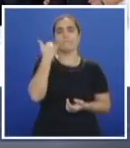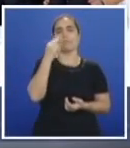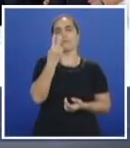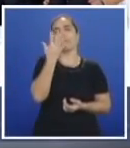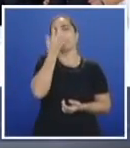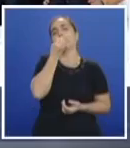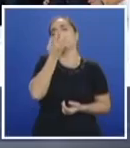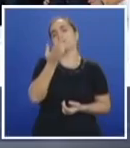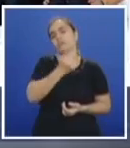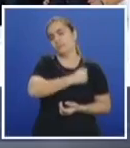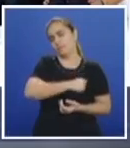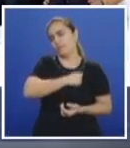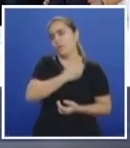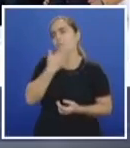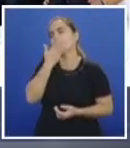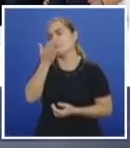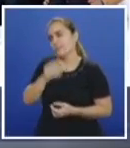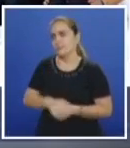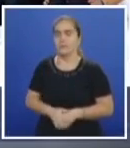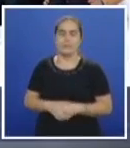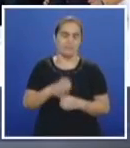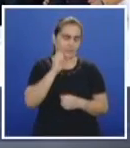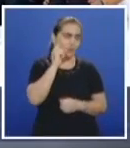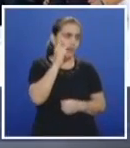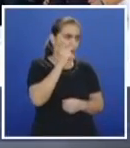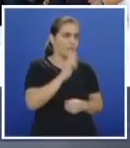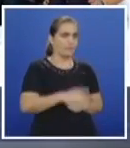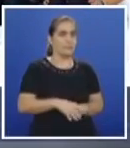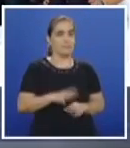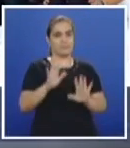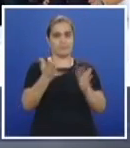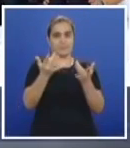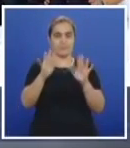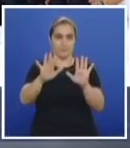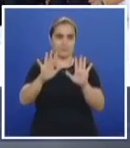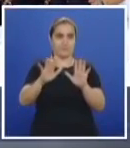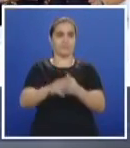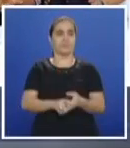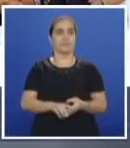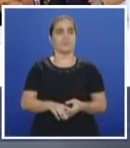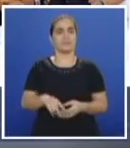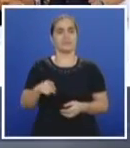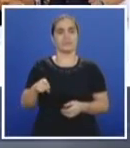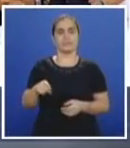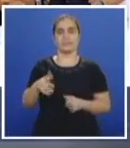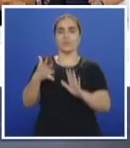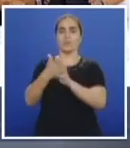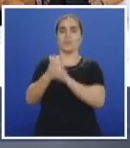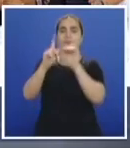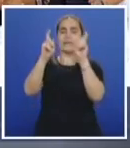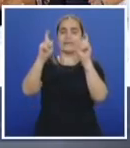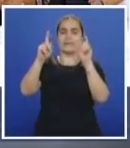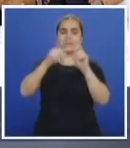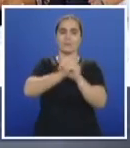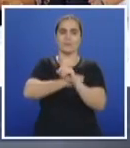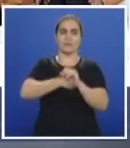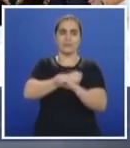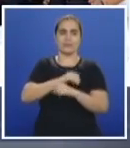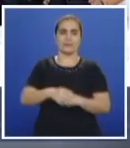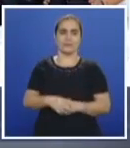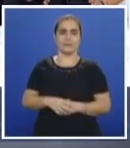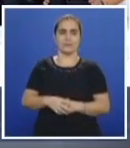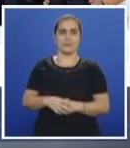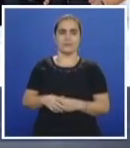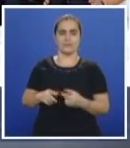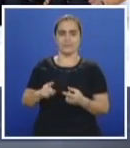favor, señor secretario. Hágame el favor. Yo paso ahora, yo paso ahora. acá lo esperamos. Bueno, ahora estas dos bellezas nos cuentan cuáles son los temas de Amaneciendo hoy. Miren,